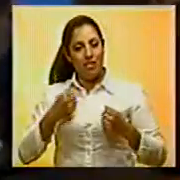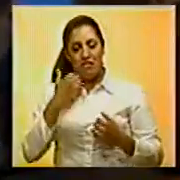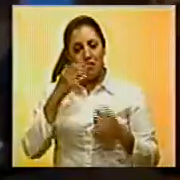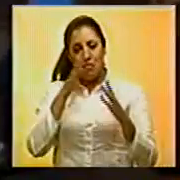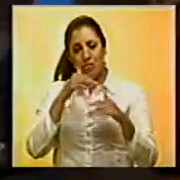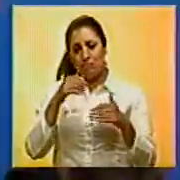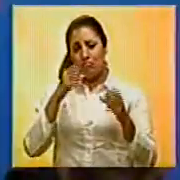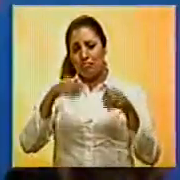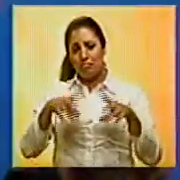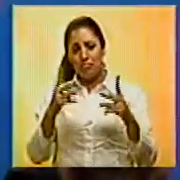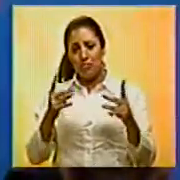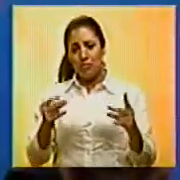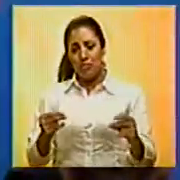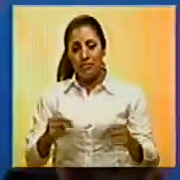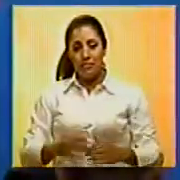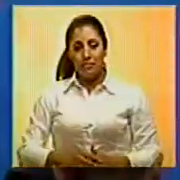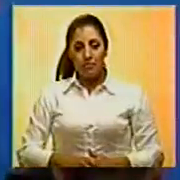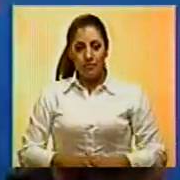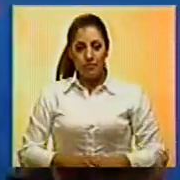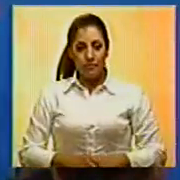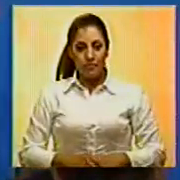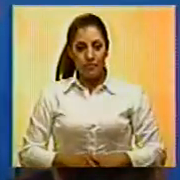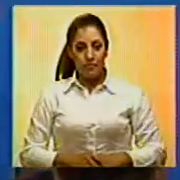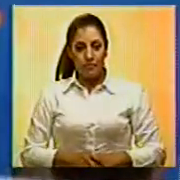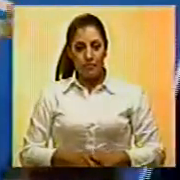es momento para retirarse de la política.